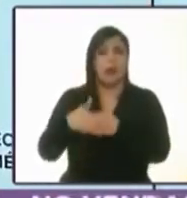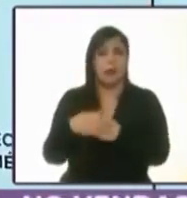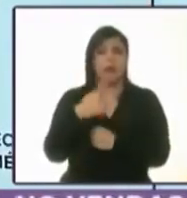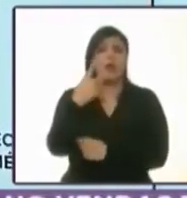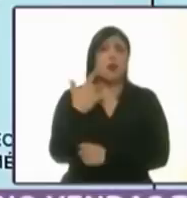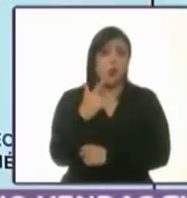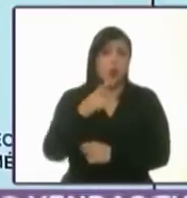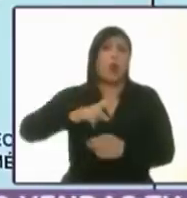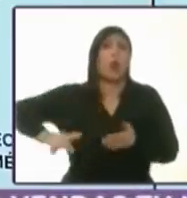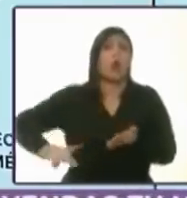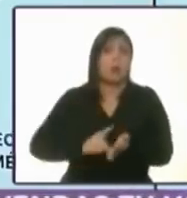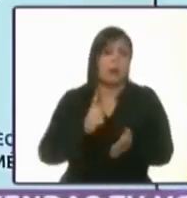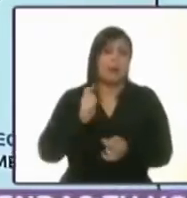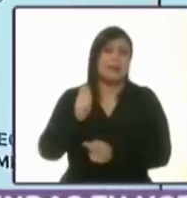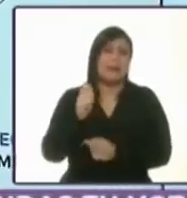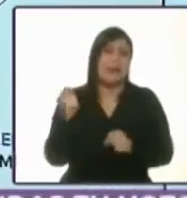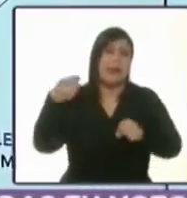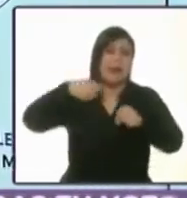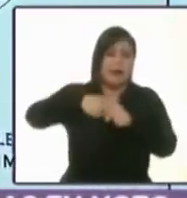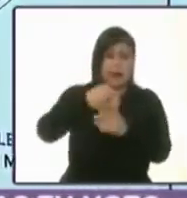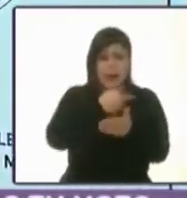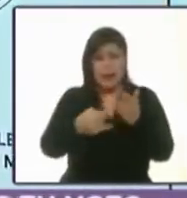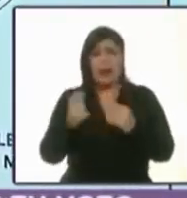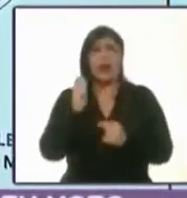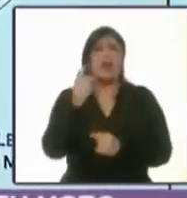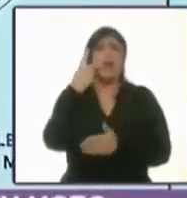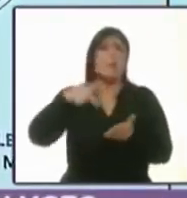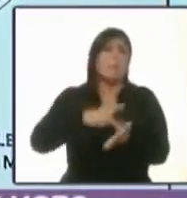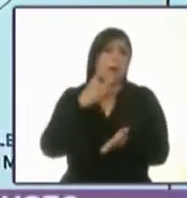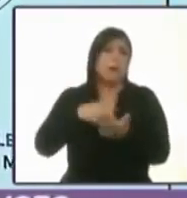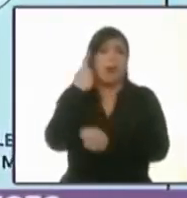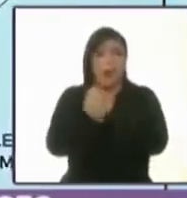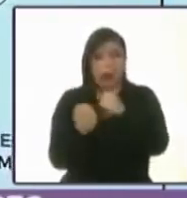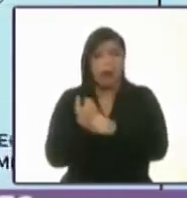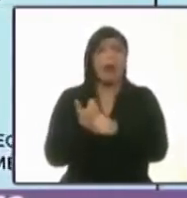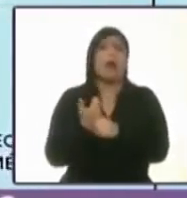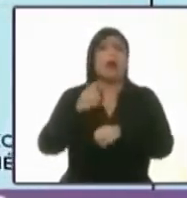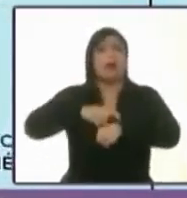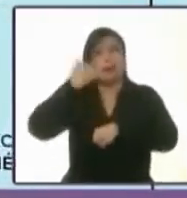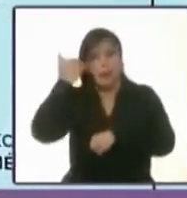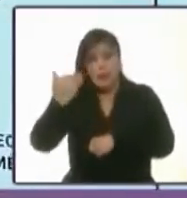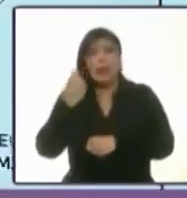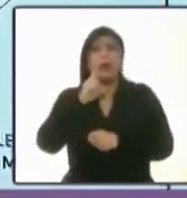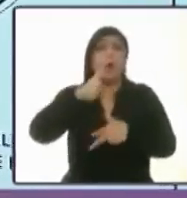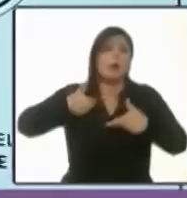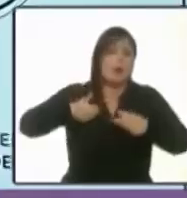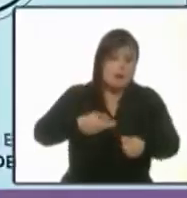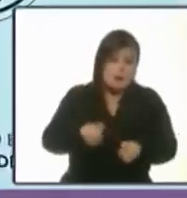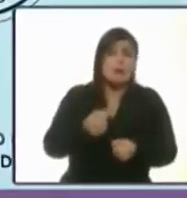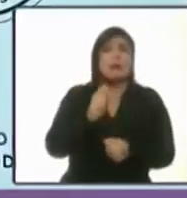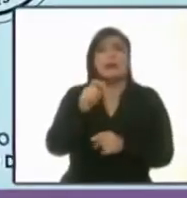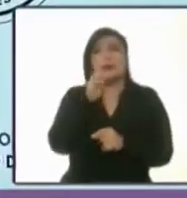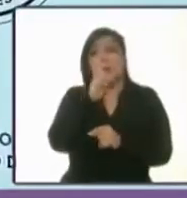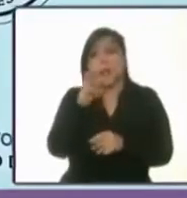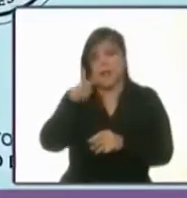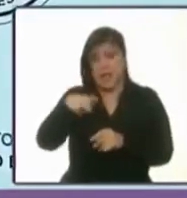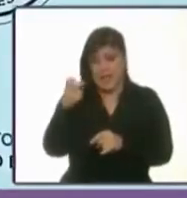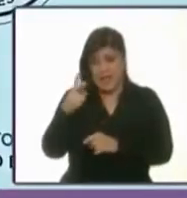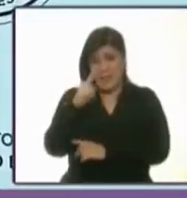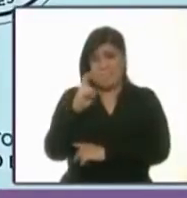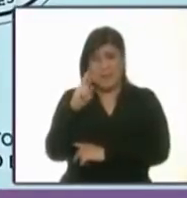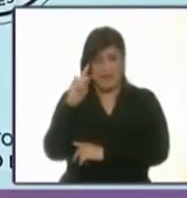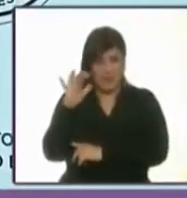julio. Hoy la verificación implica dos veces al año gastar tiempo y gastar mucho dinero. La verificación es